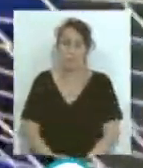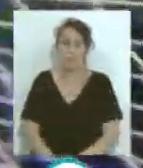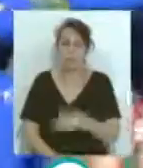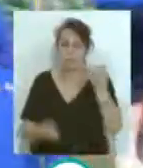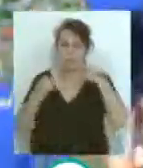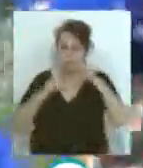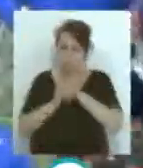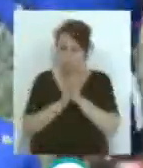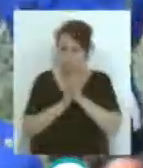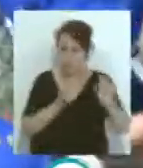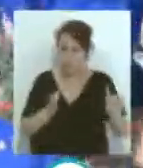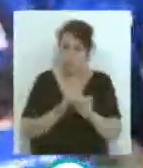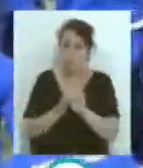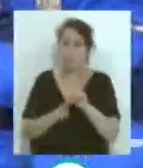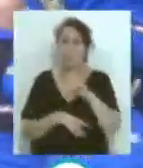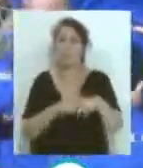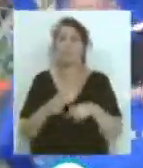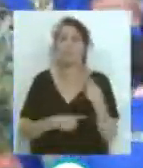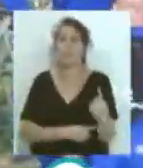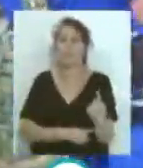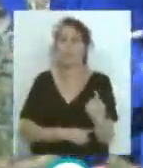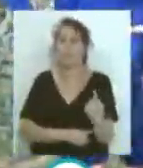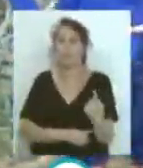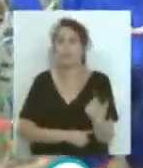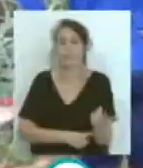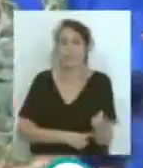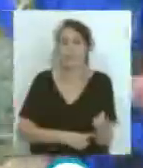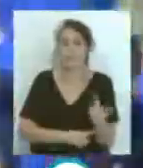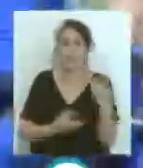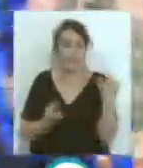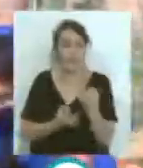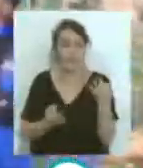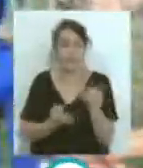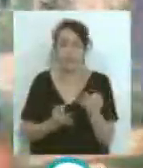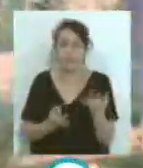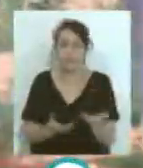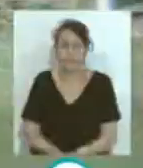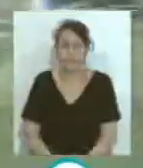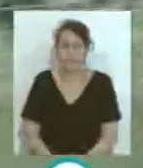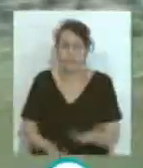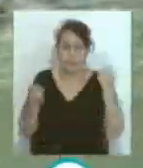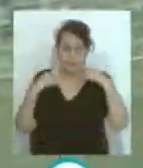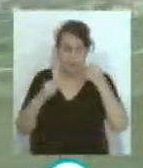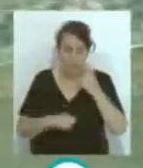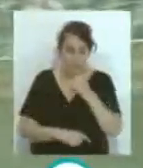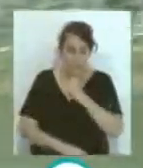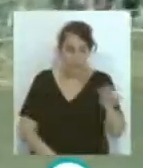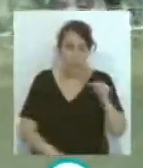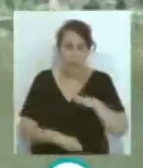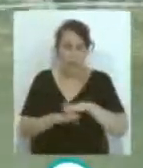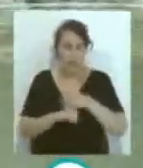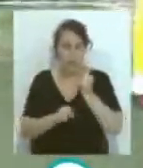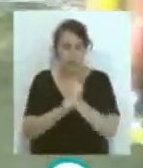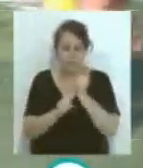está entrenando con sus compañeros... ...posteriormente creo que... ...tuvo que dejar el entrenamiento... ...para seguir su